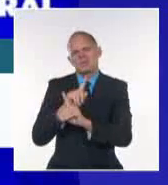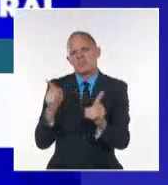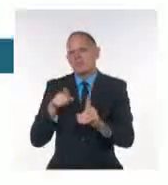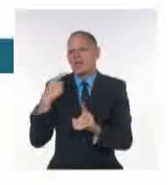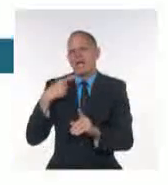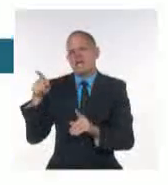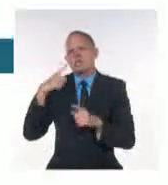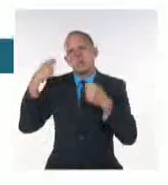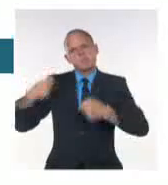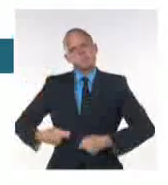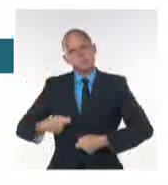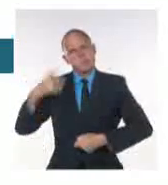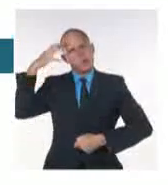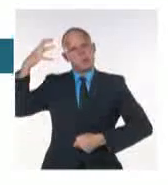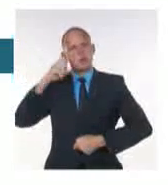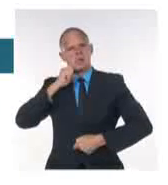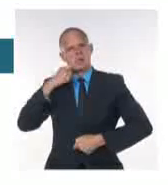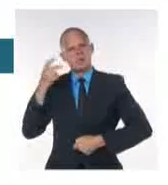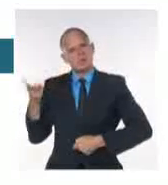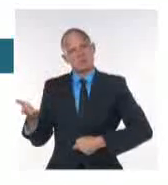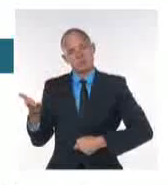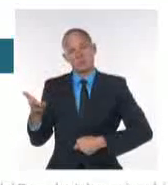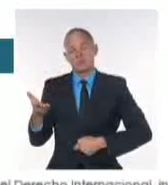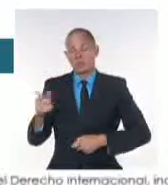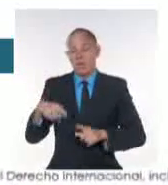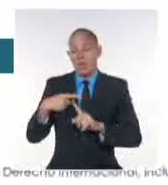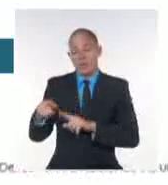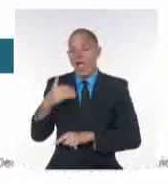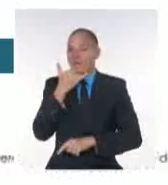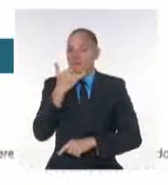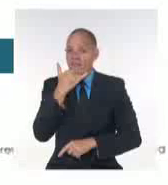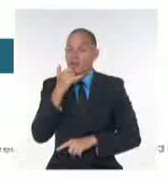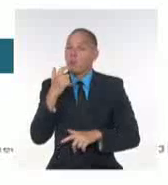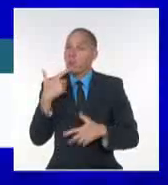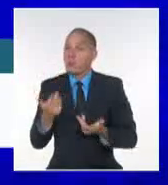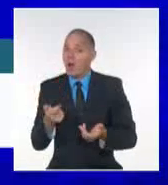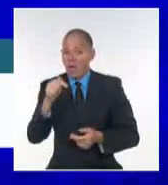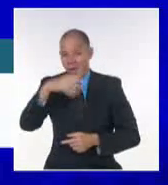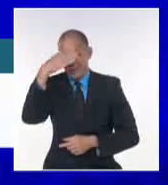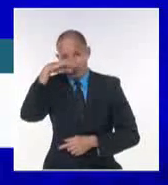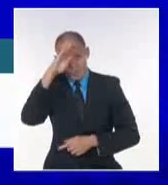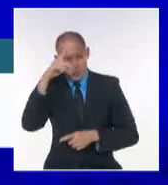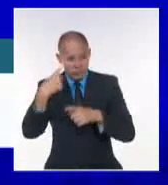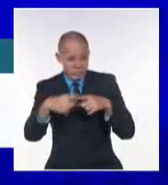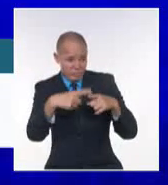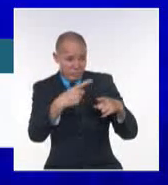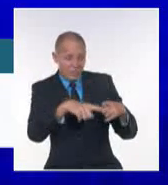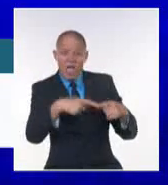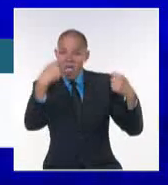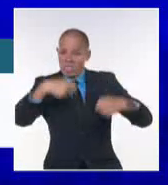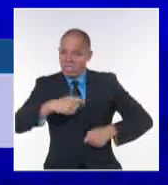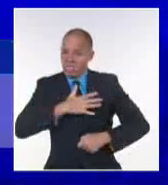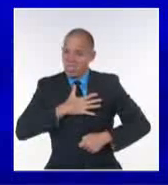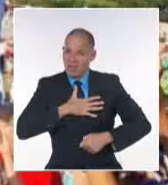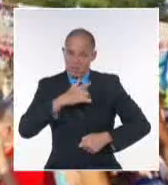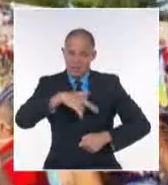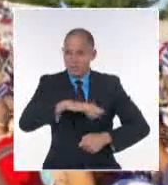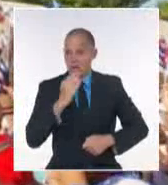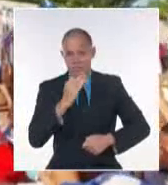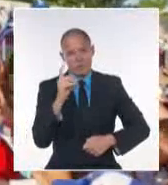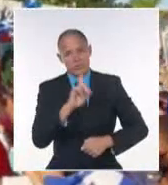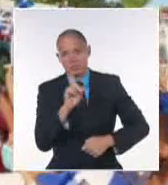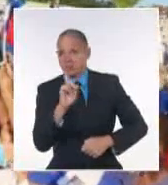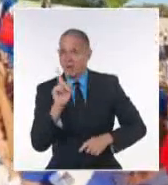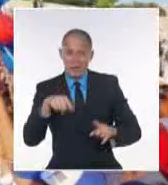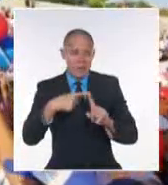transparente. El hecho arbitrario afecta negativamente la realización y el disfrute de los derechos humanos fundamentales. La estrategia agudiza